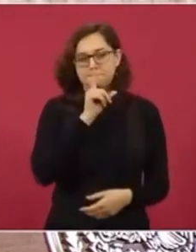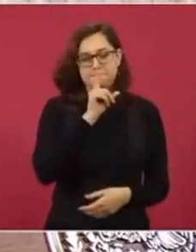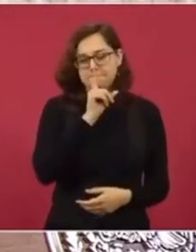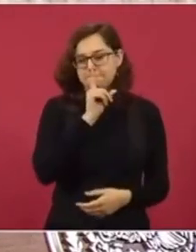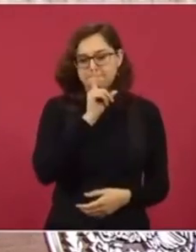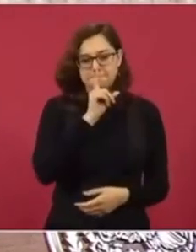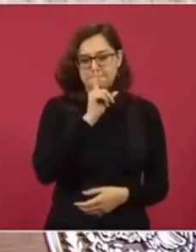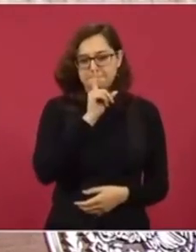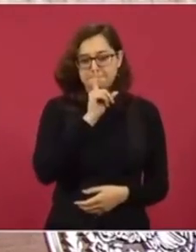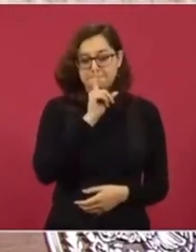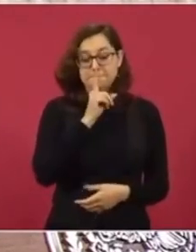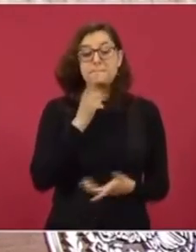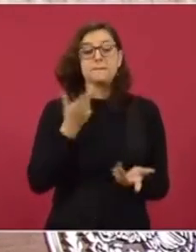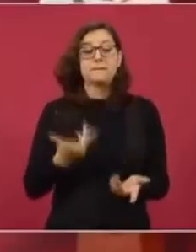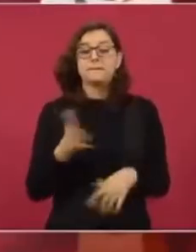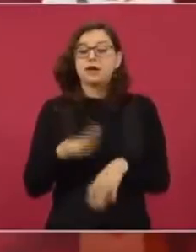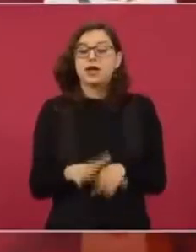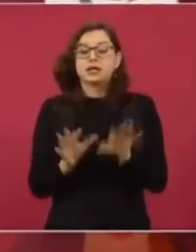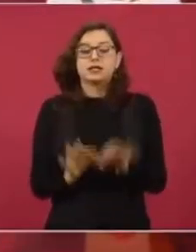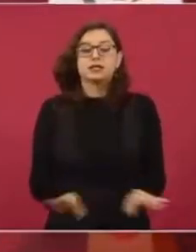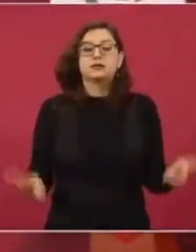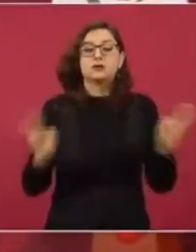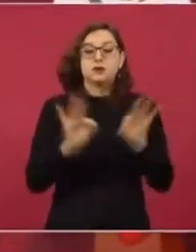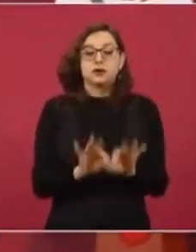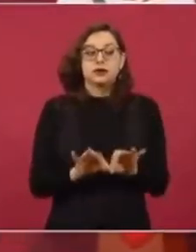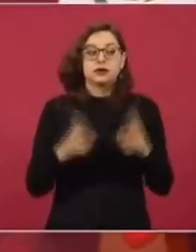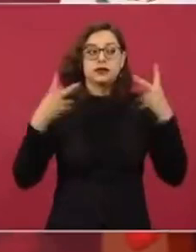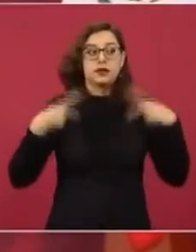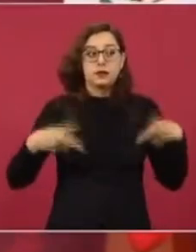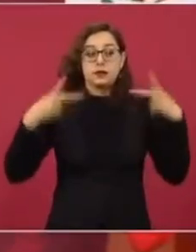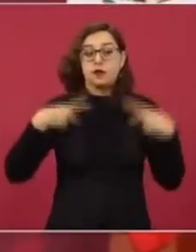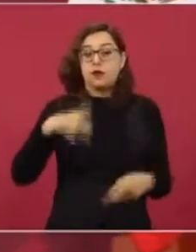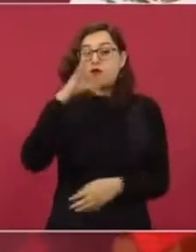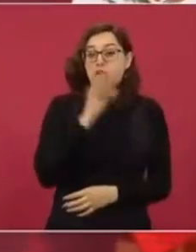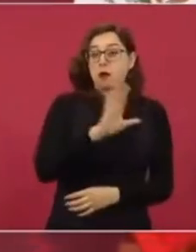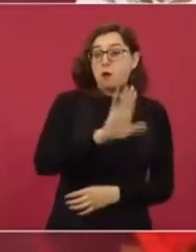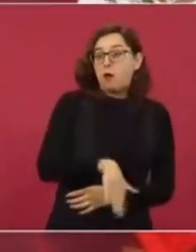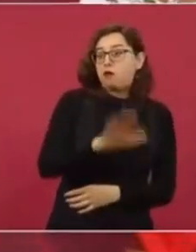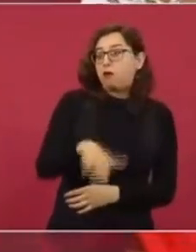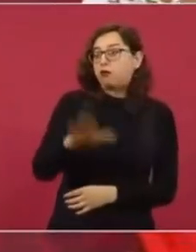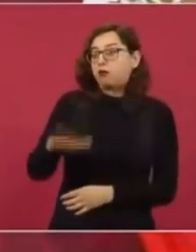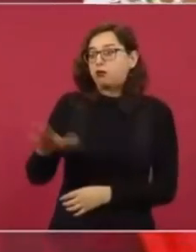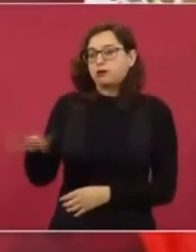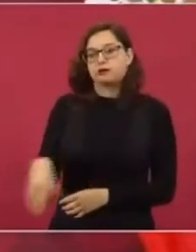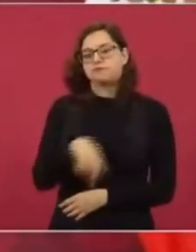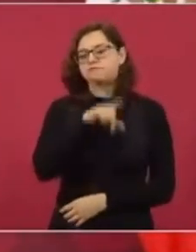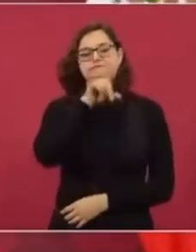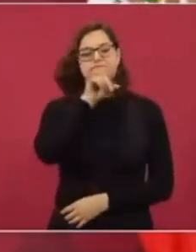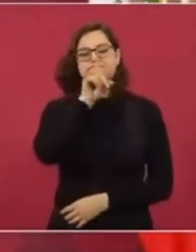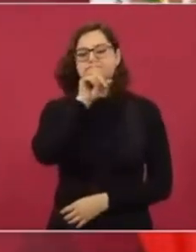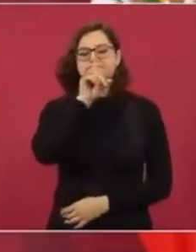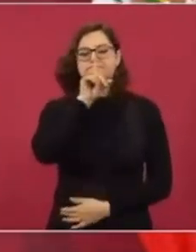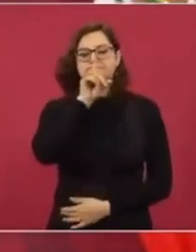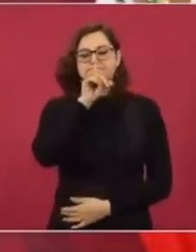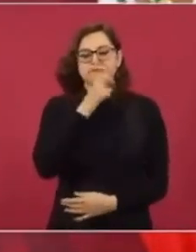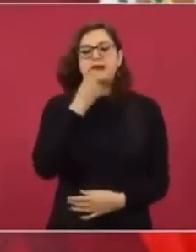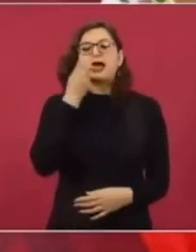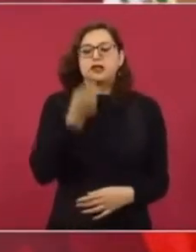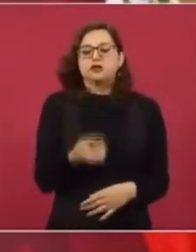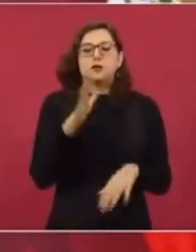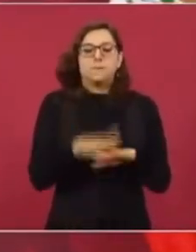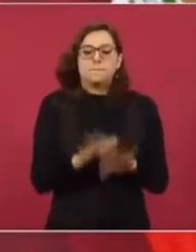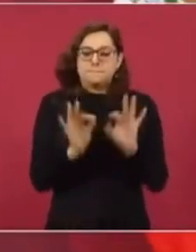no hay incremento en fallecimientos, eso es muy